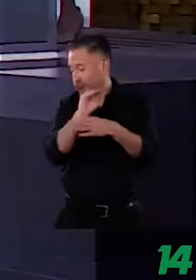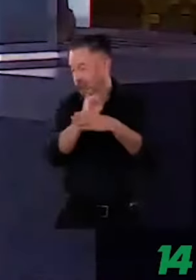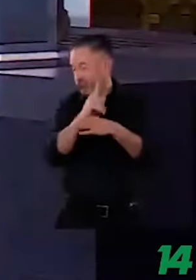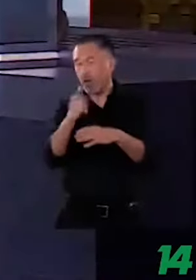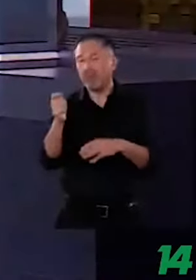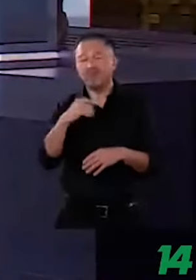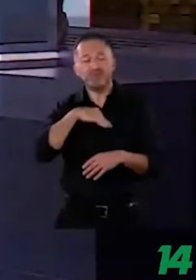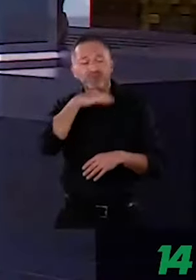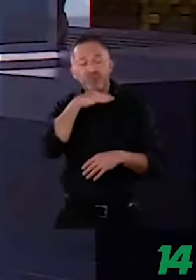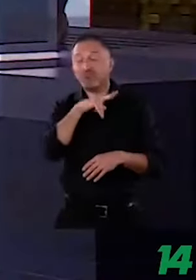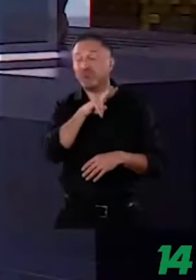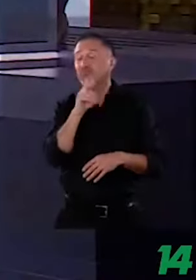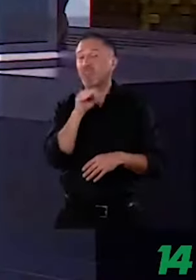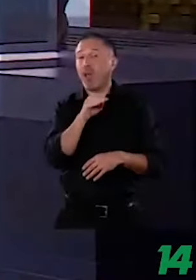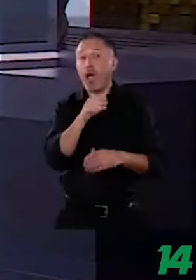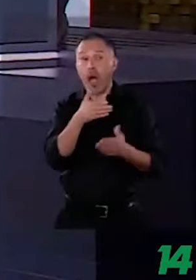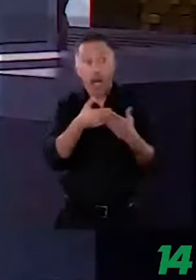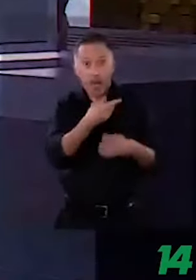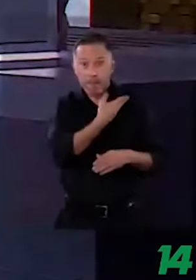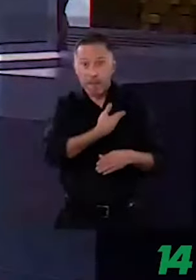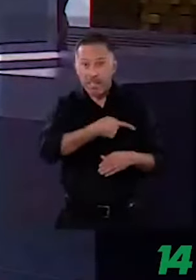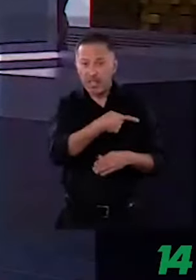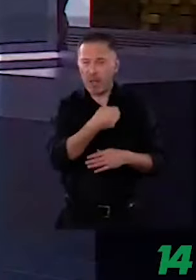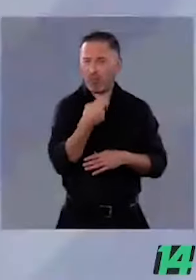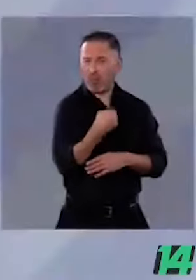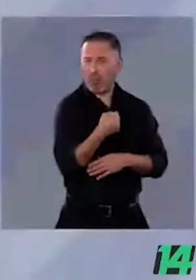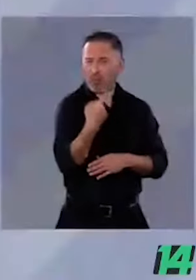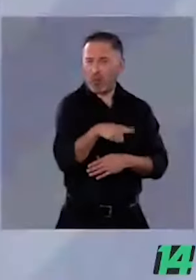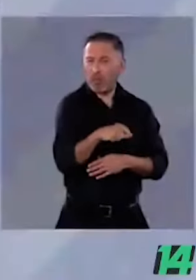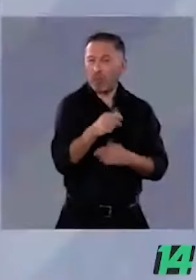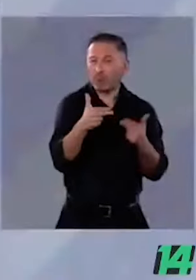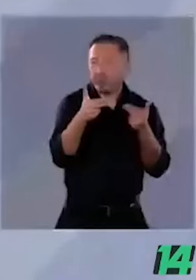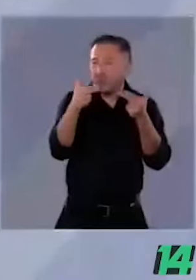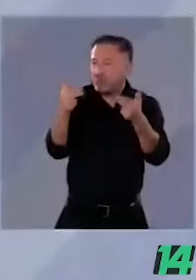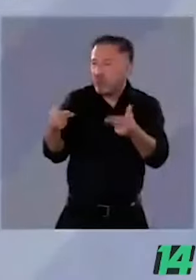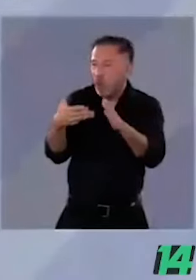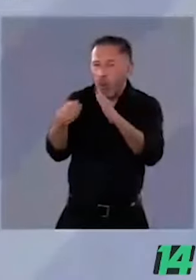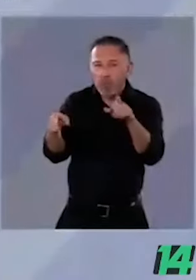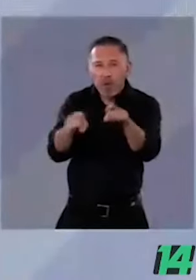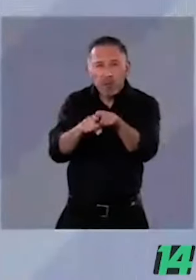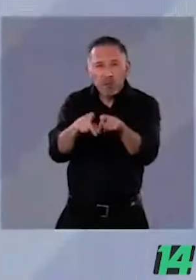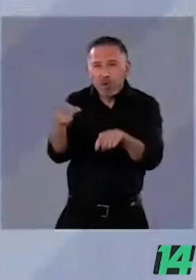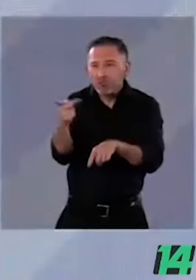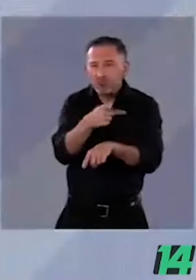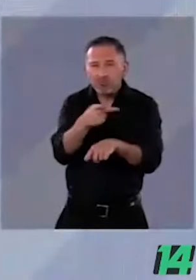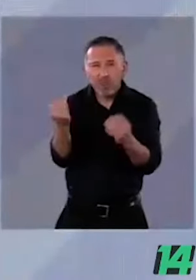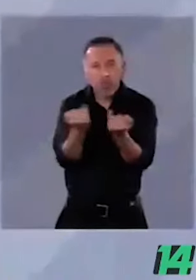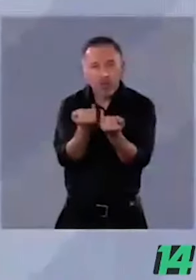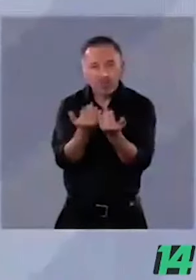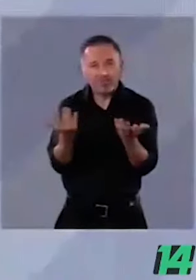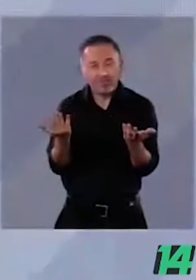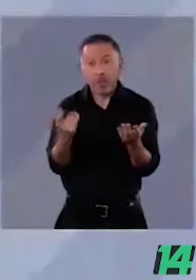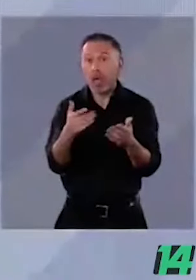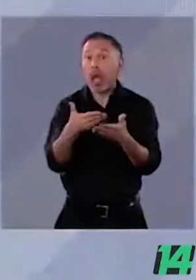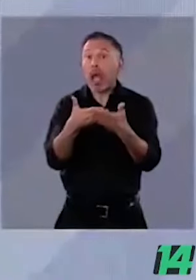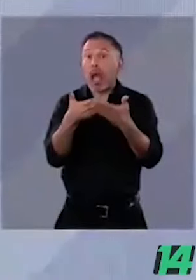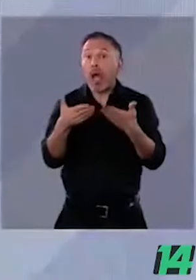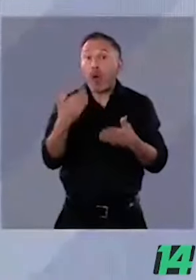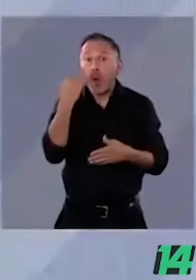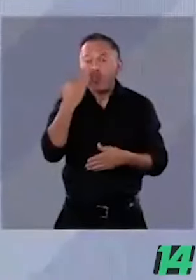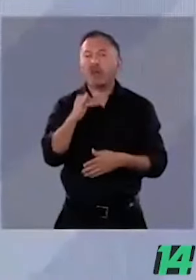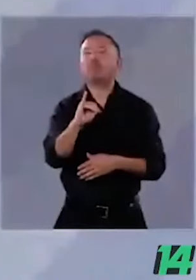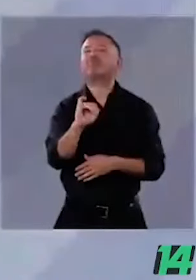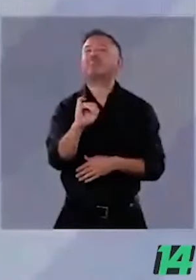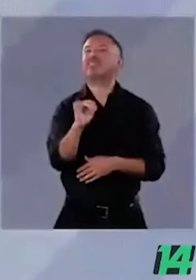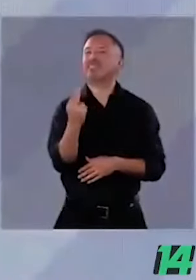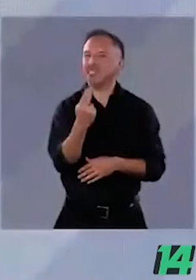autoritario igual que el presidente. Pero bueno, en estos tiempos sí necesitamos escuchar, necesitamos